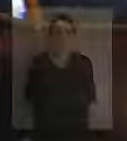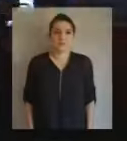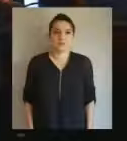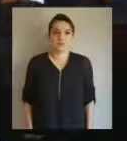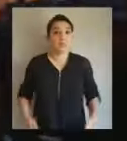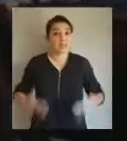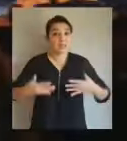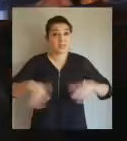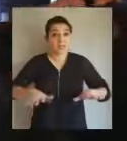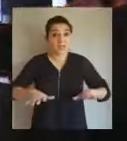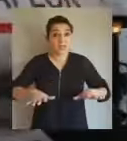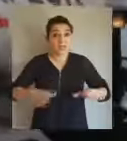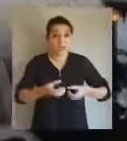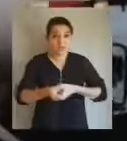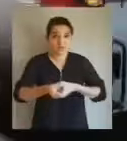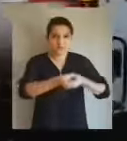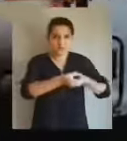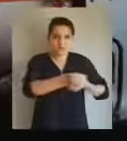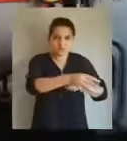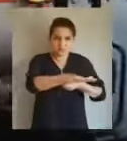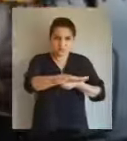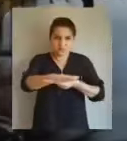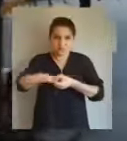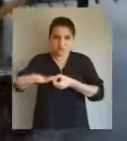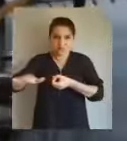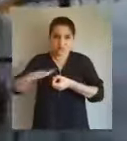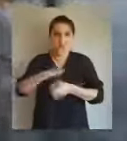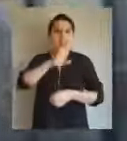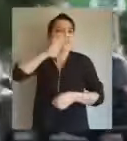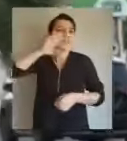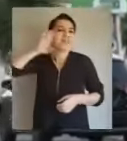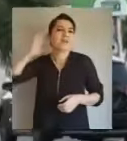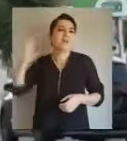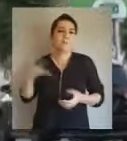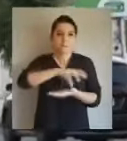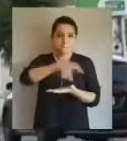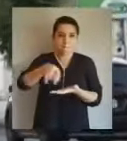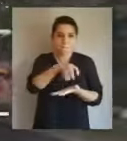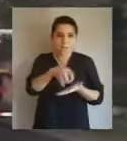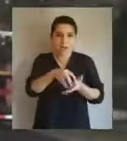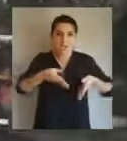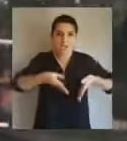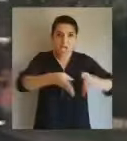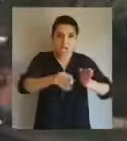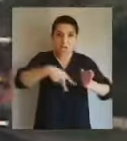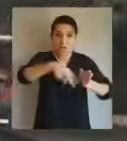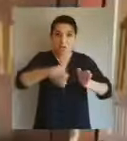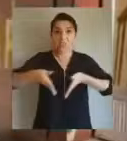Parte sanitización de plazas, veredas y calles en distintos puntos de la comuna.